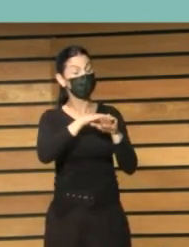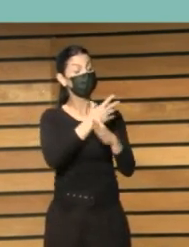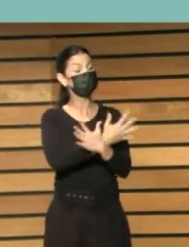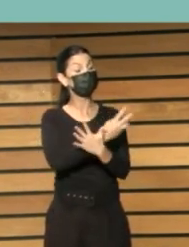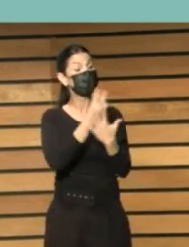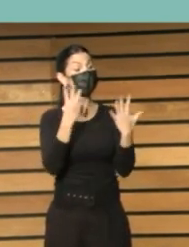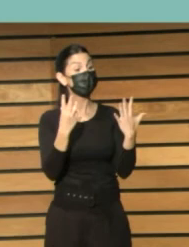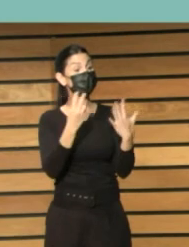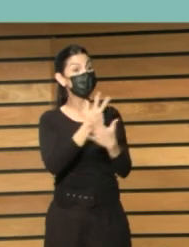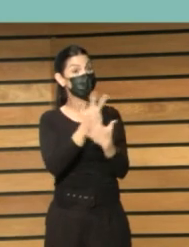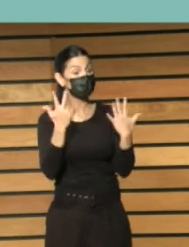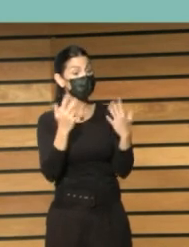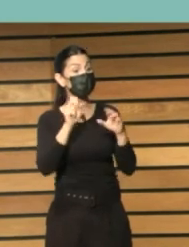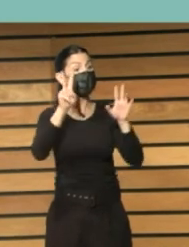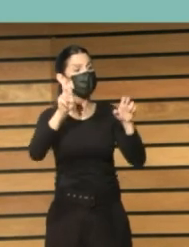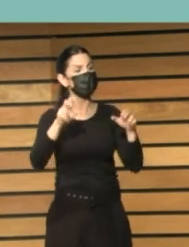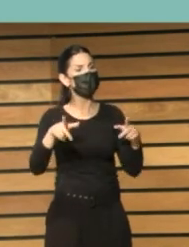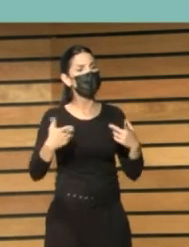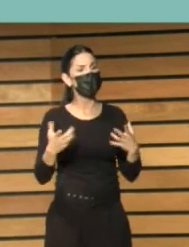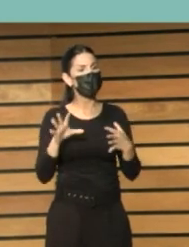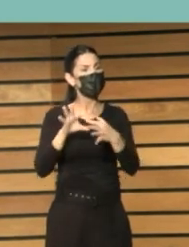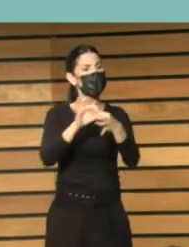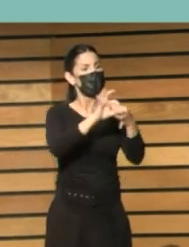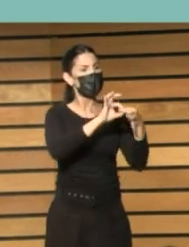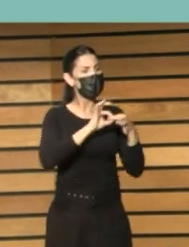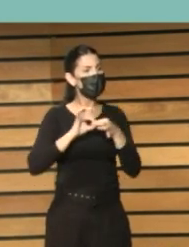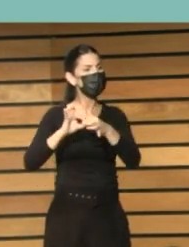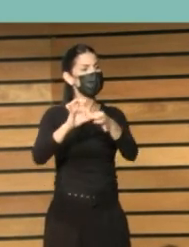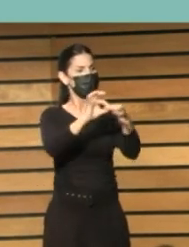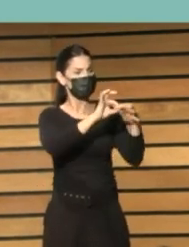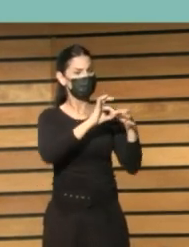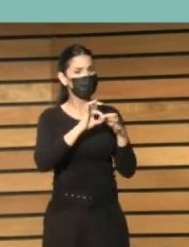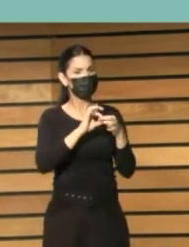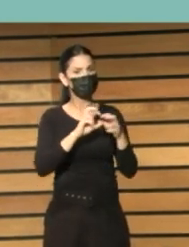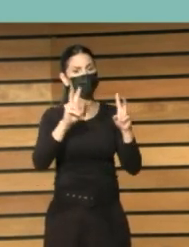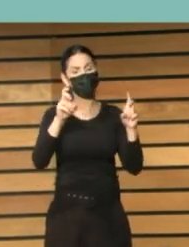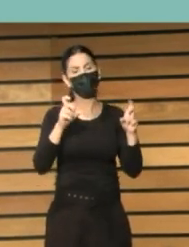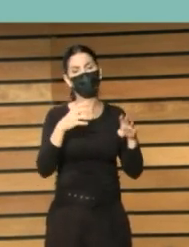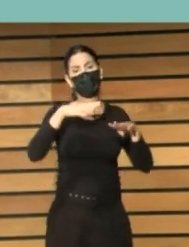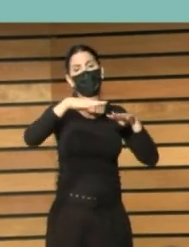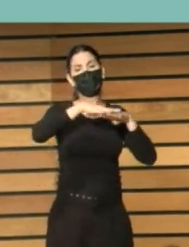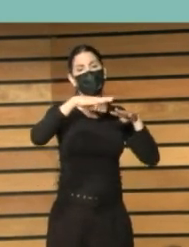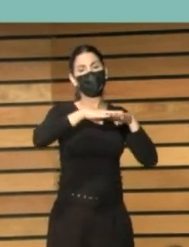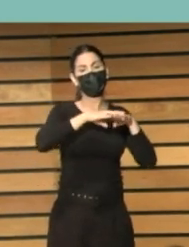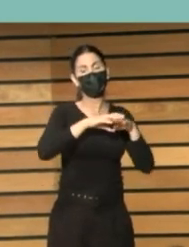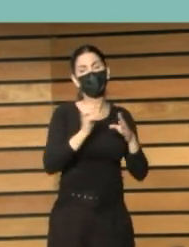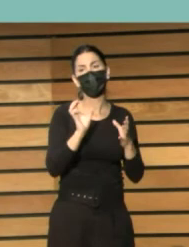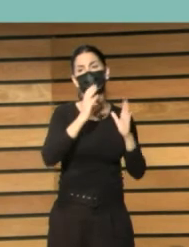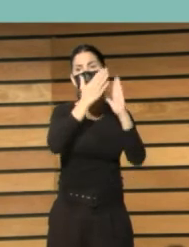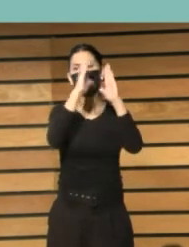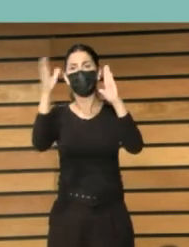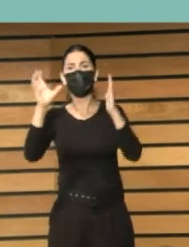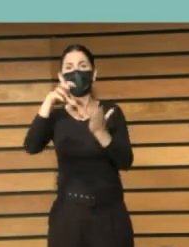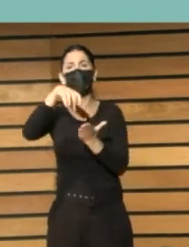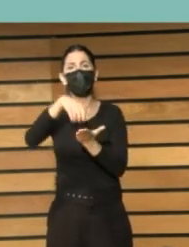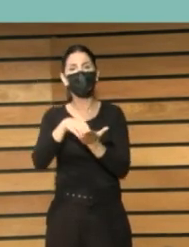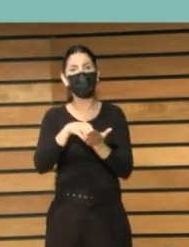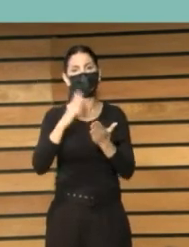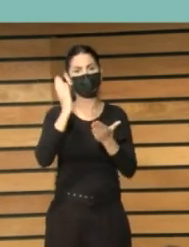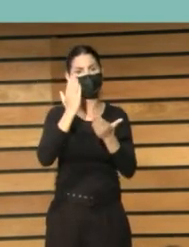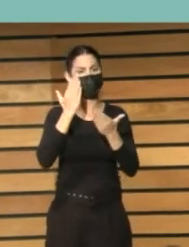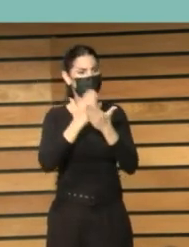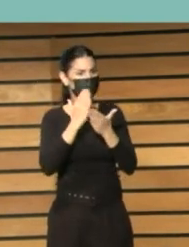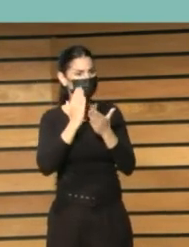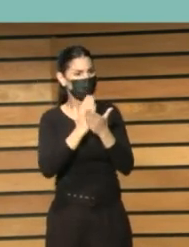alianzas porque hay redes que existen de bibliotecas públicas por ejemplo las bibliotecas públicas escolares que sí que tienen